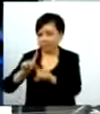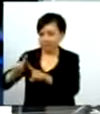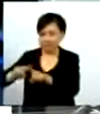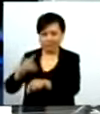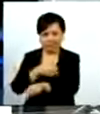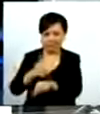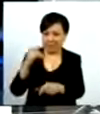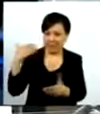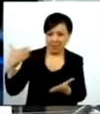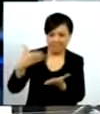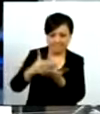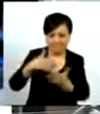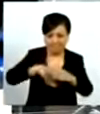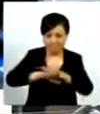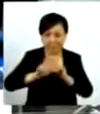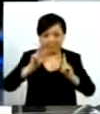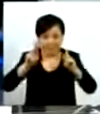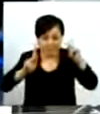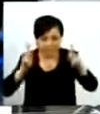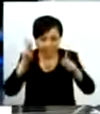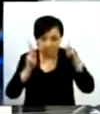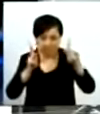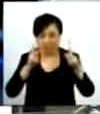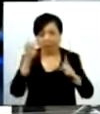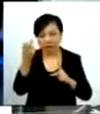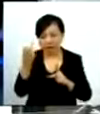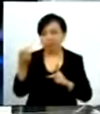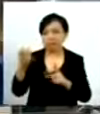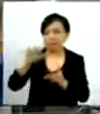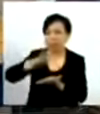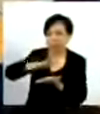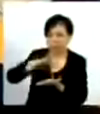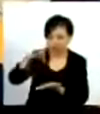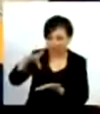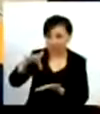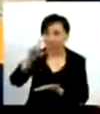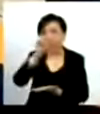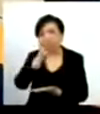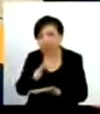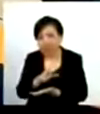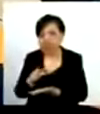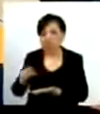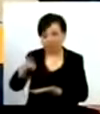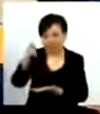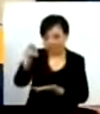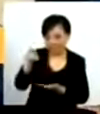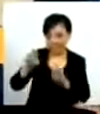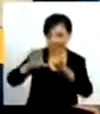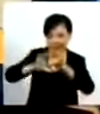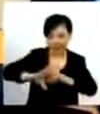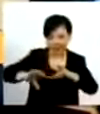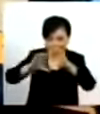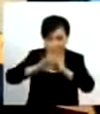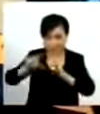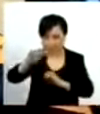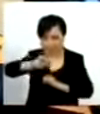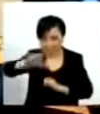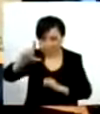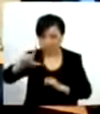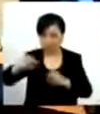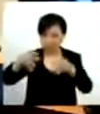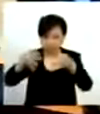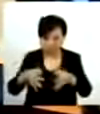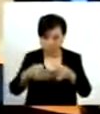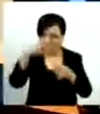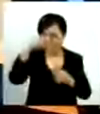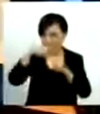visitándonos y sobre todo expresarle nuestra solidaridad a este gran cantante que México ha